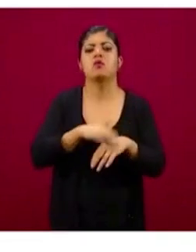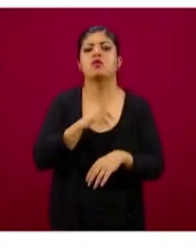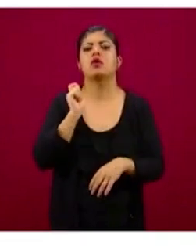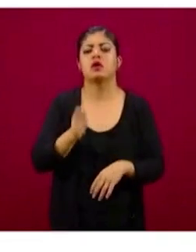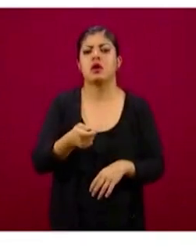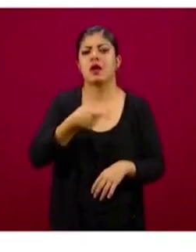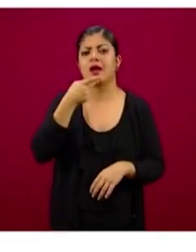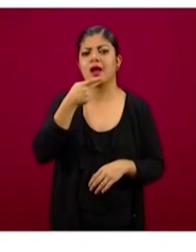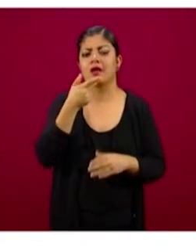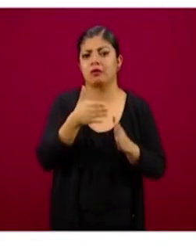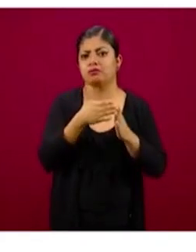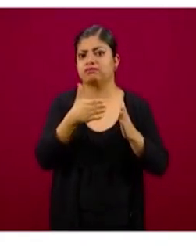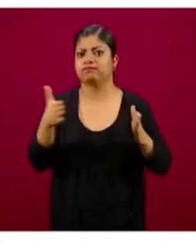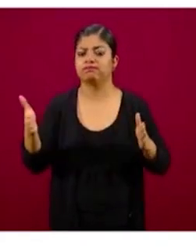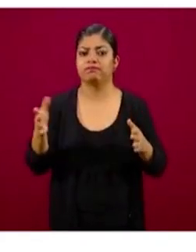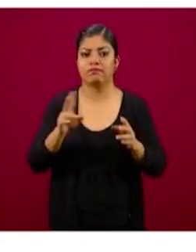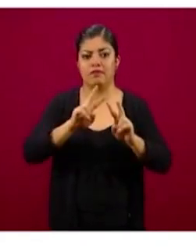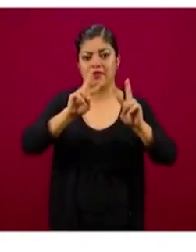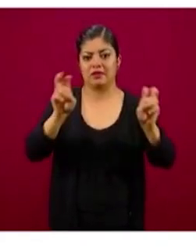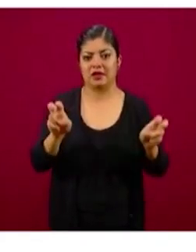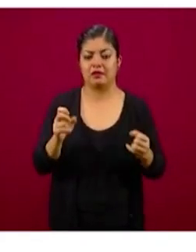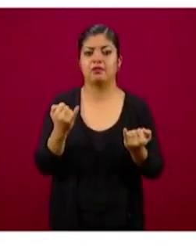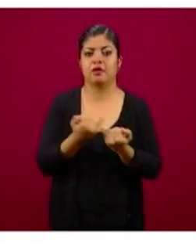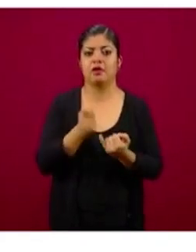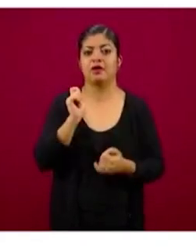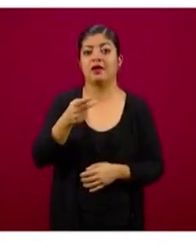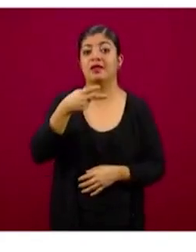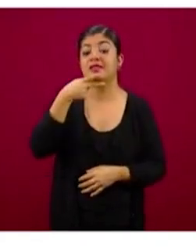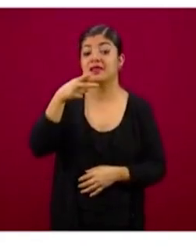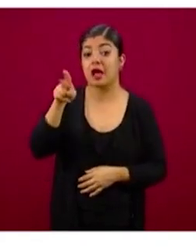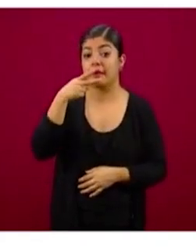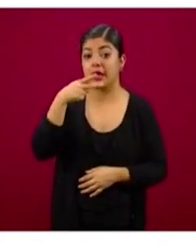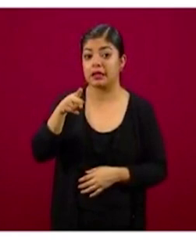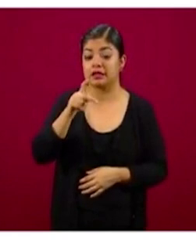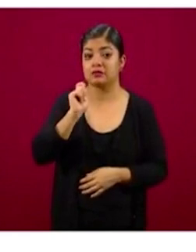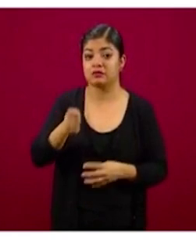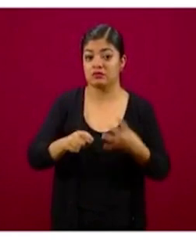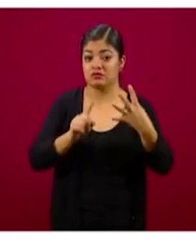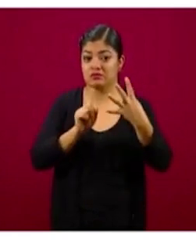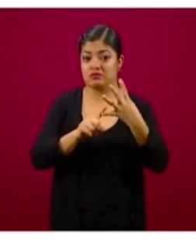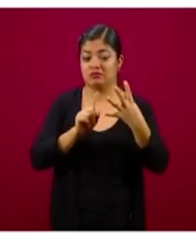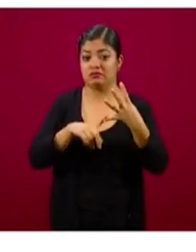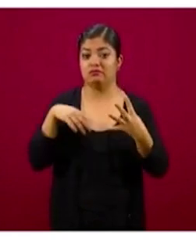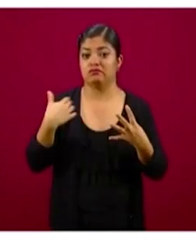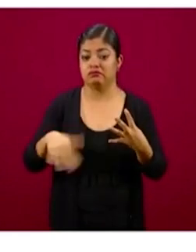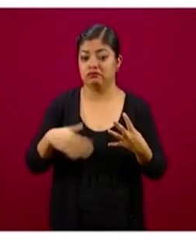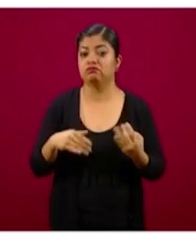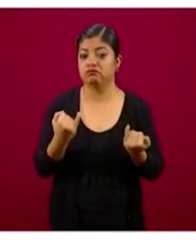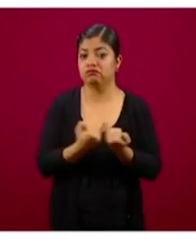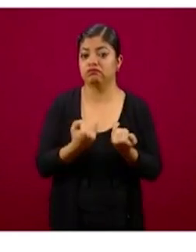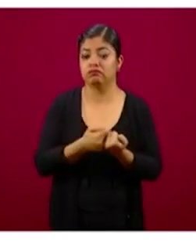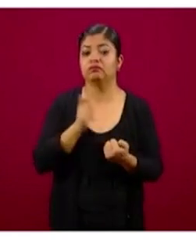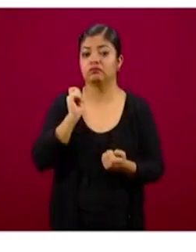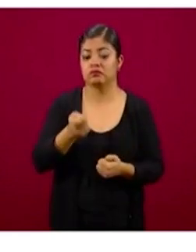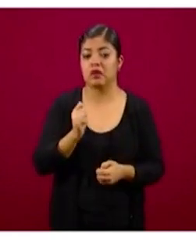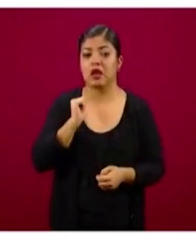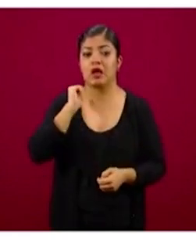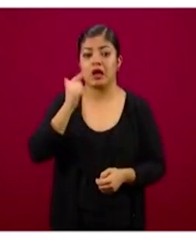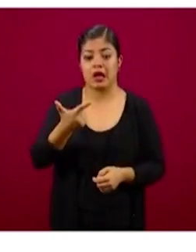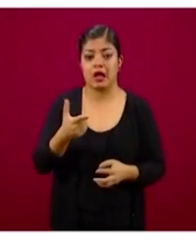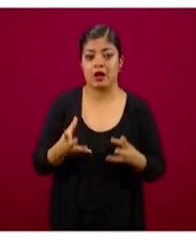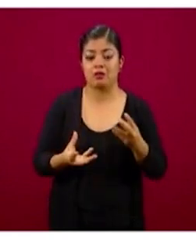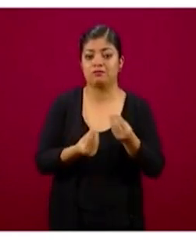sobre el tema, tenemos también aquí la presencia de tabaquismo como una de las cuartas comorbilidades o factores de riesgo que se están